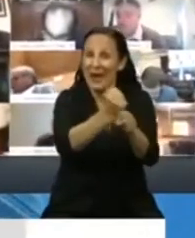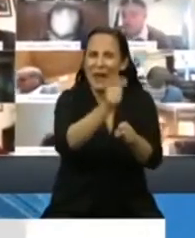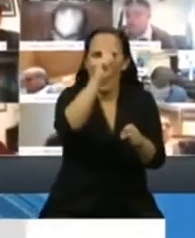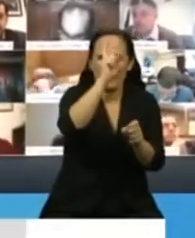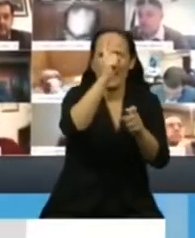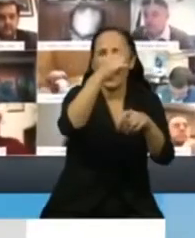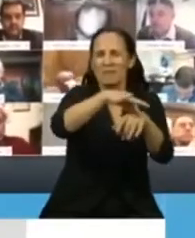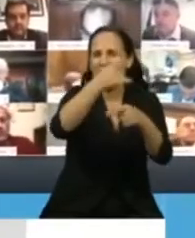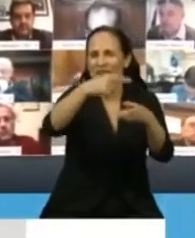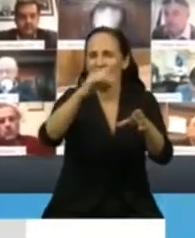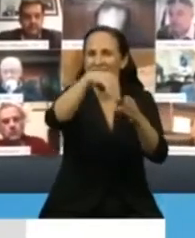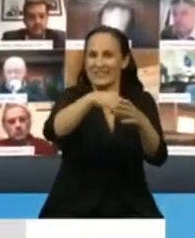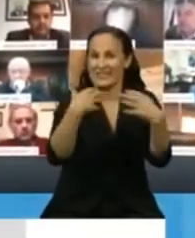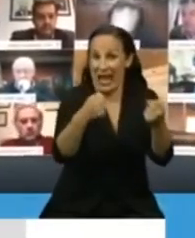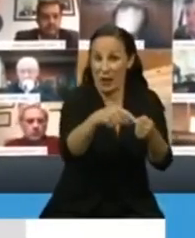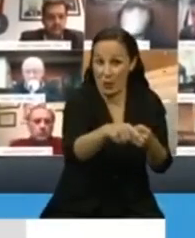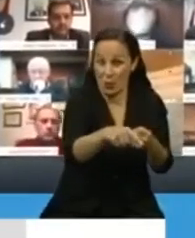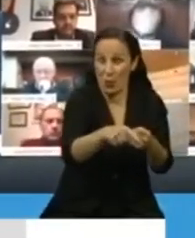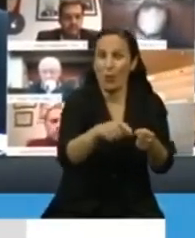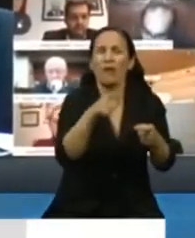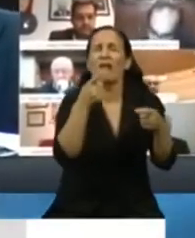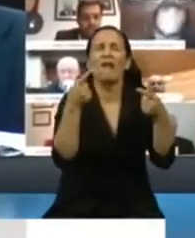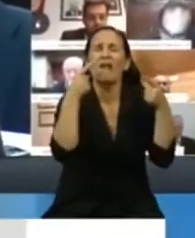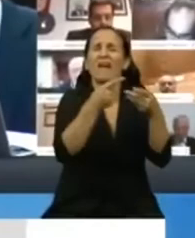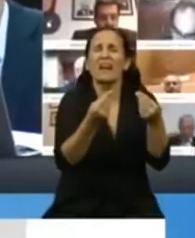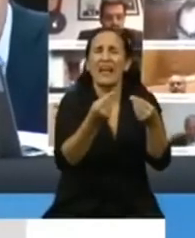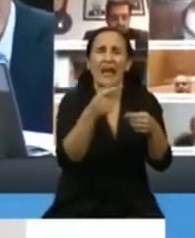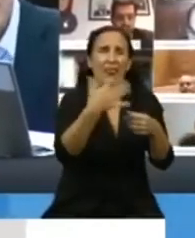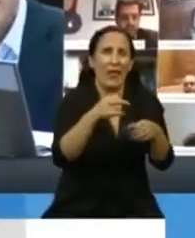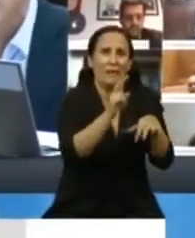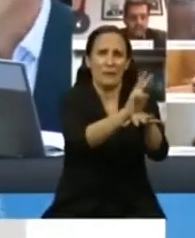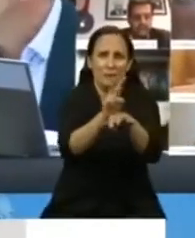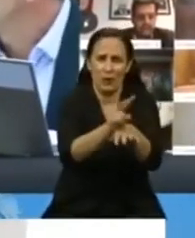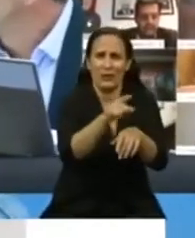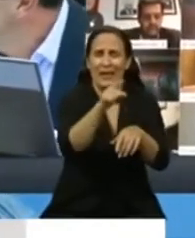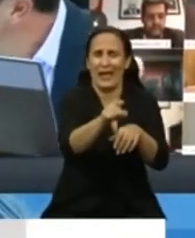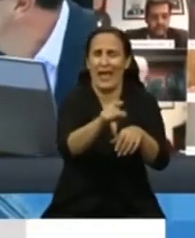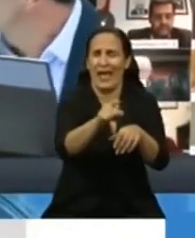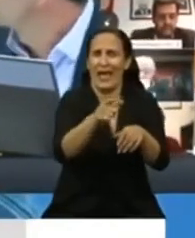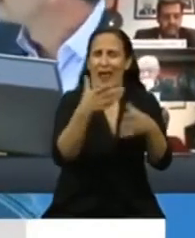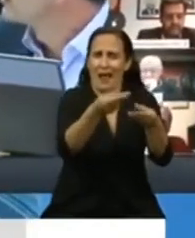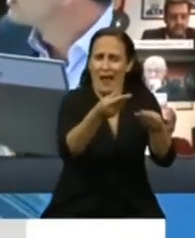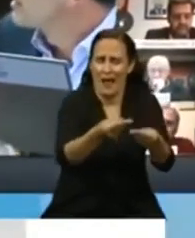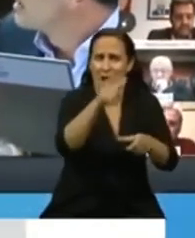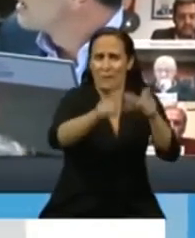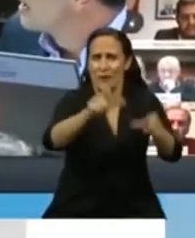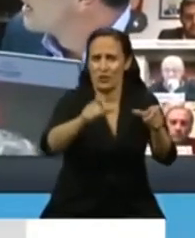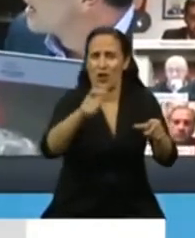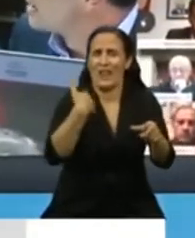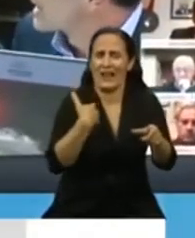ocupación de curar, proteger, aliviar, consolar a los argentinos,